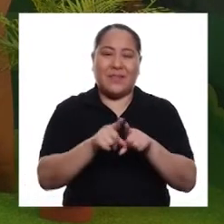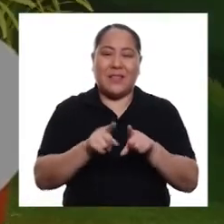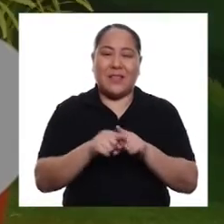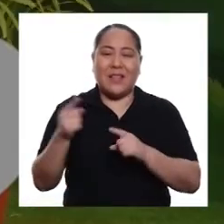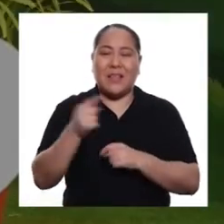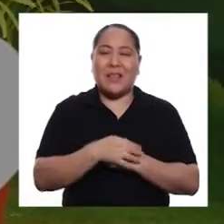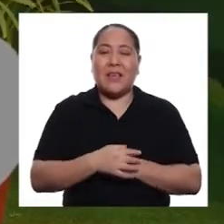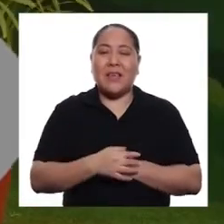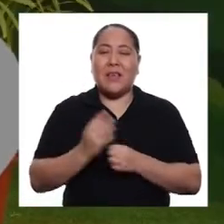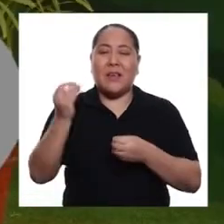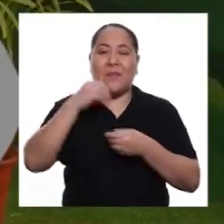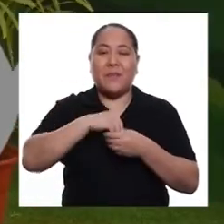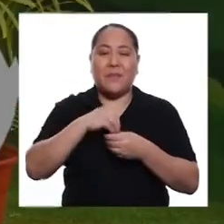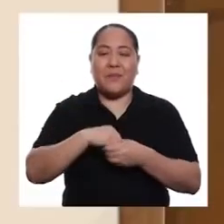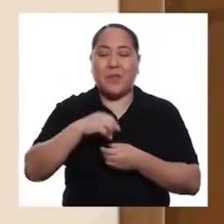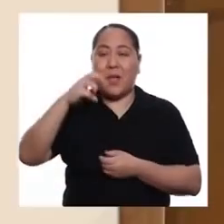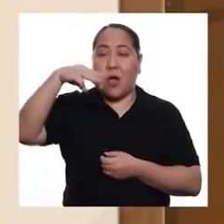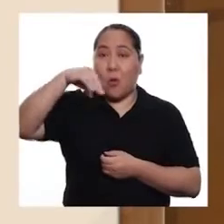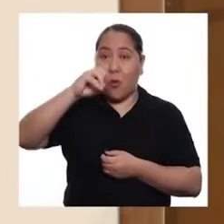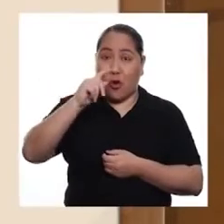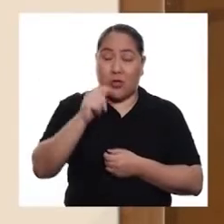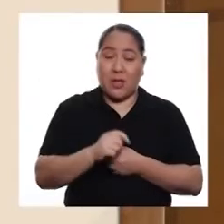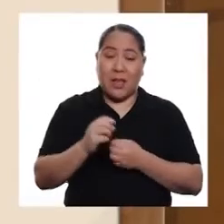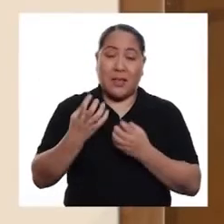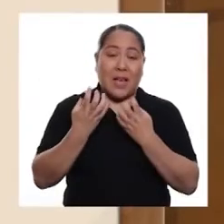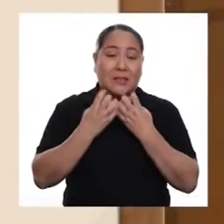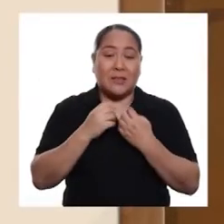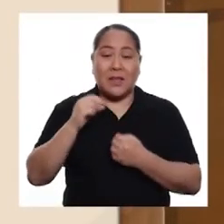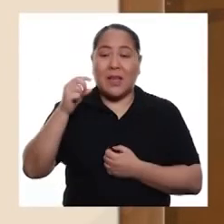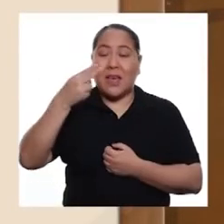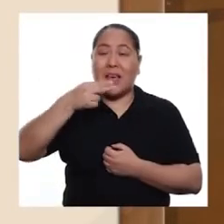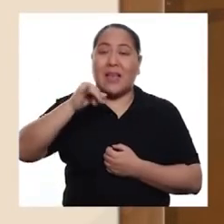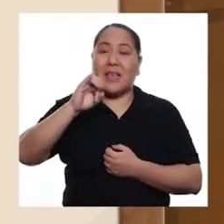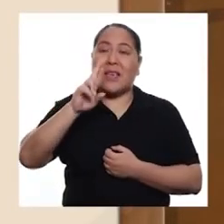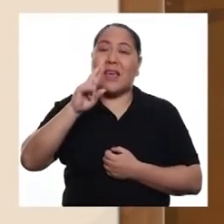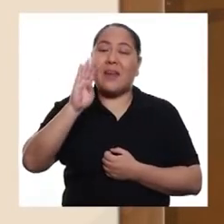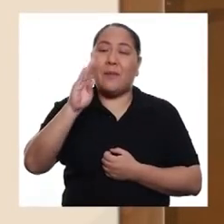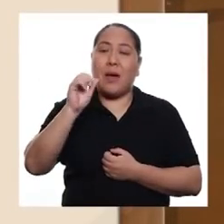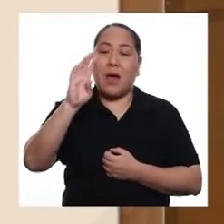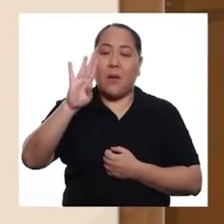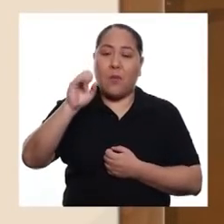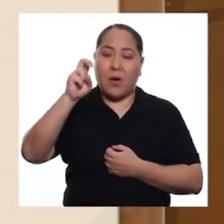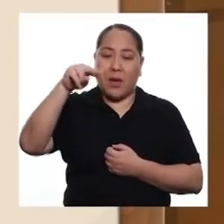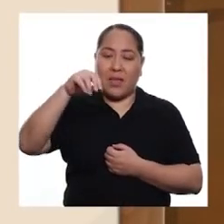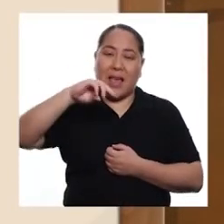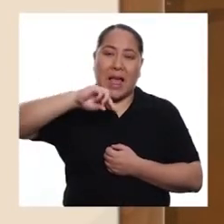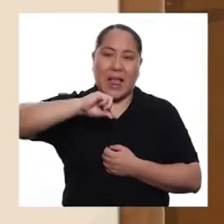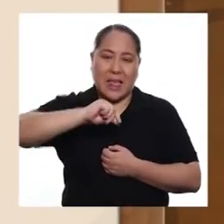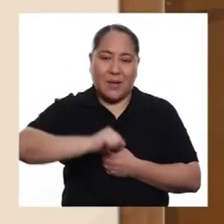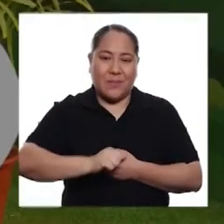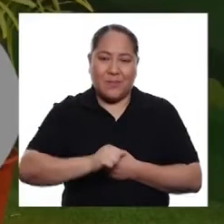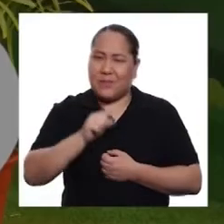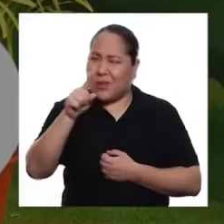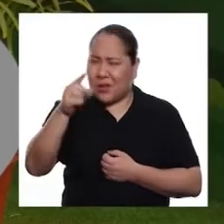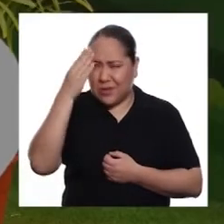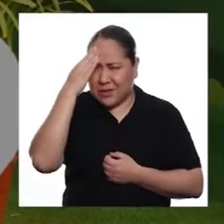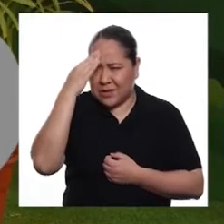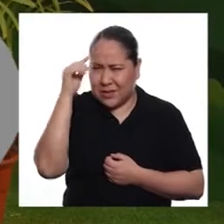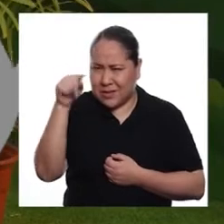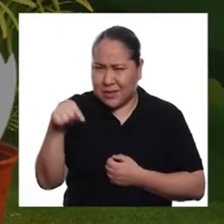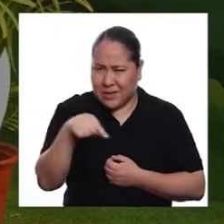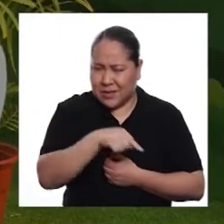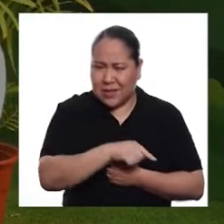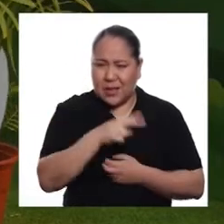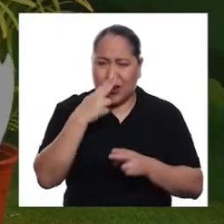También lleva como ingredientes el mote de maíz, la yarbabuena y el limón. ¿Cómo